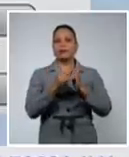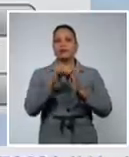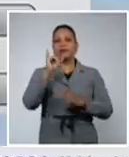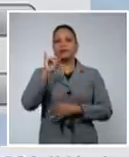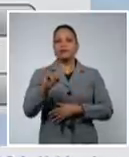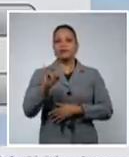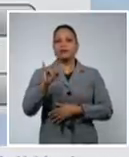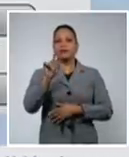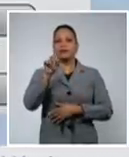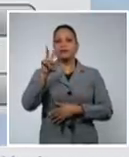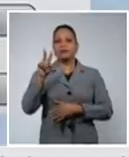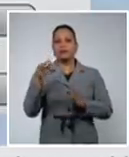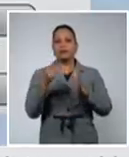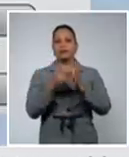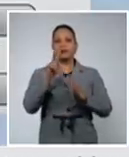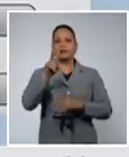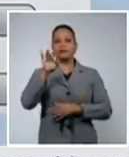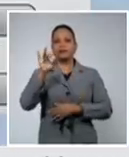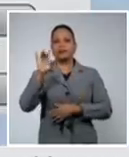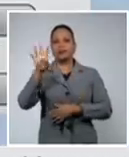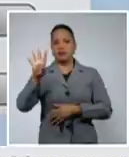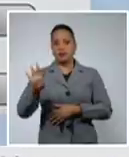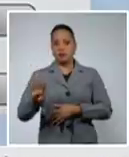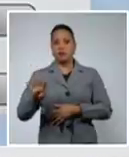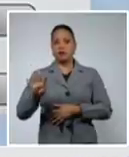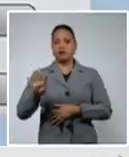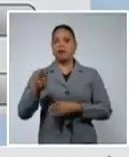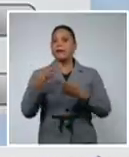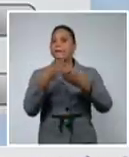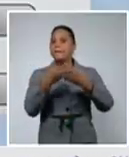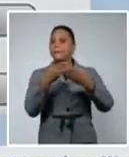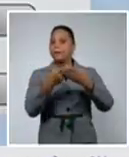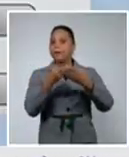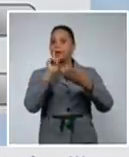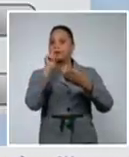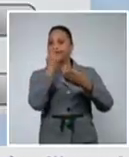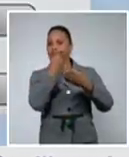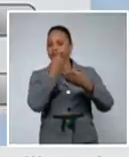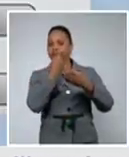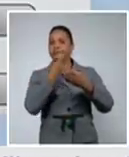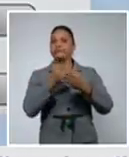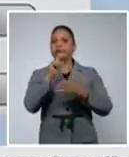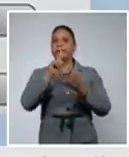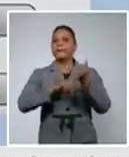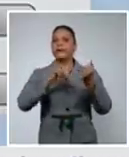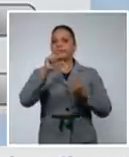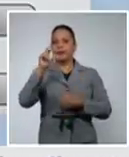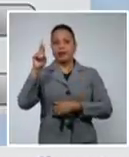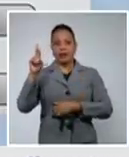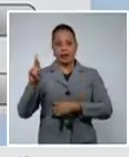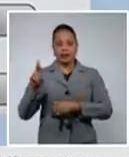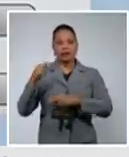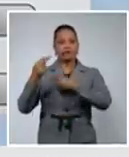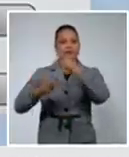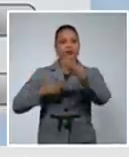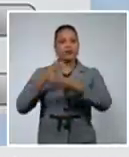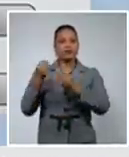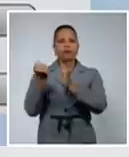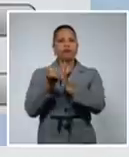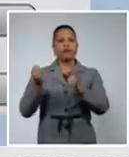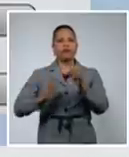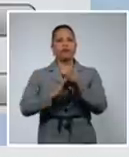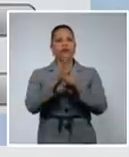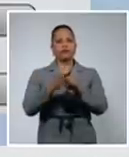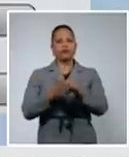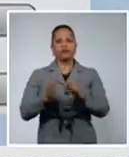.274 pruebas PCR realizadas para el diagnóstico de la COVID-19.